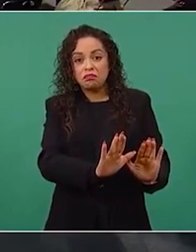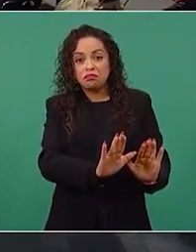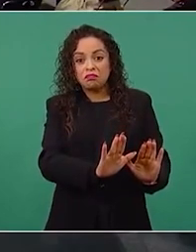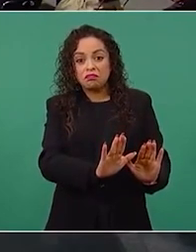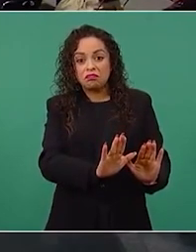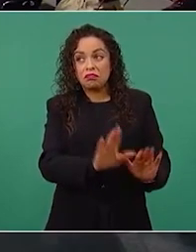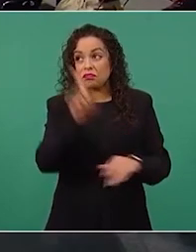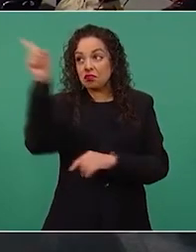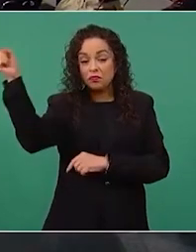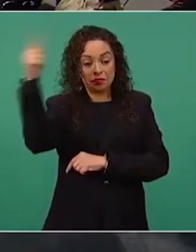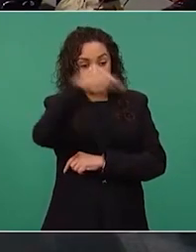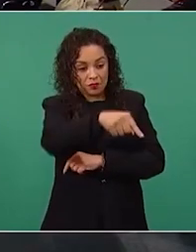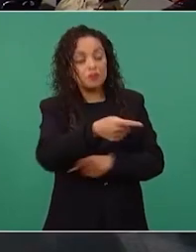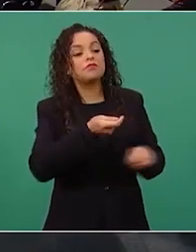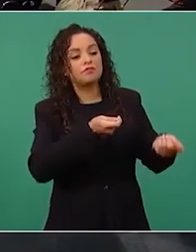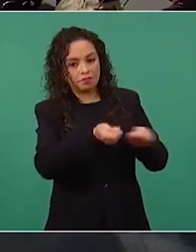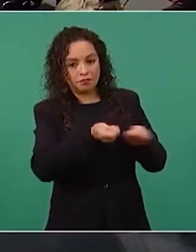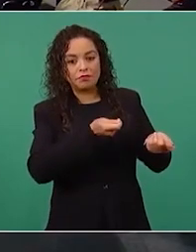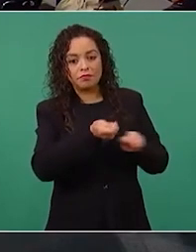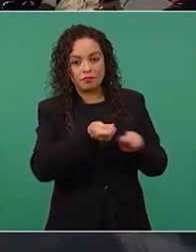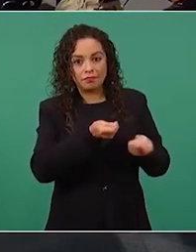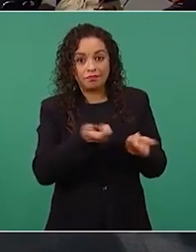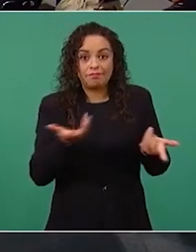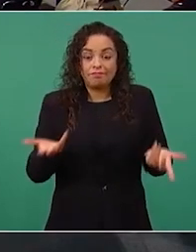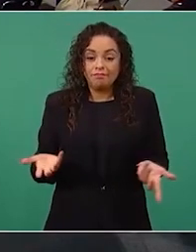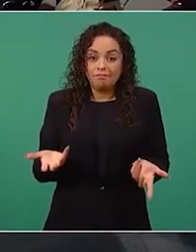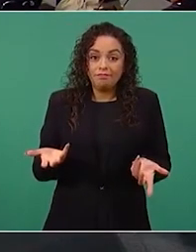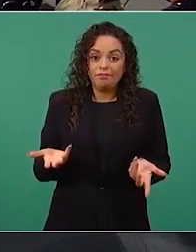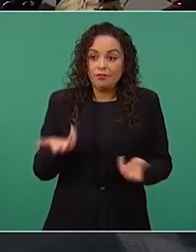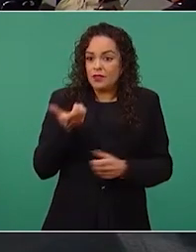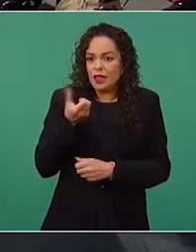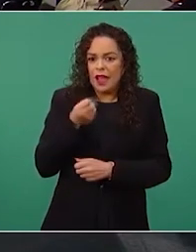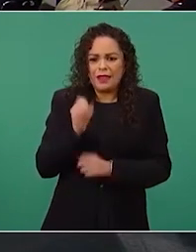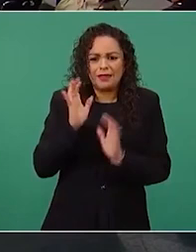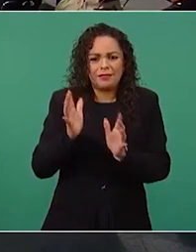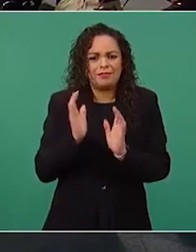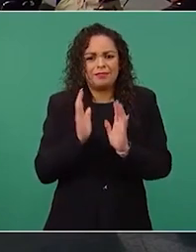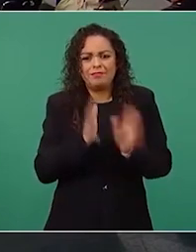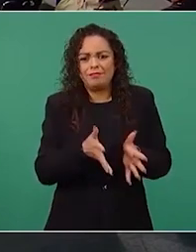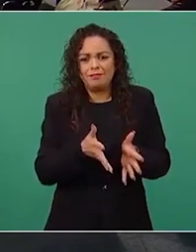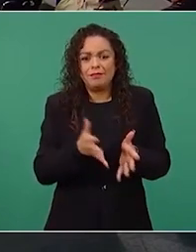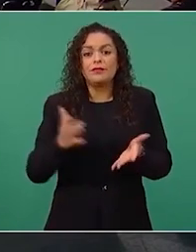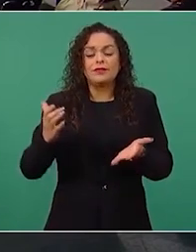que se llegue al gobierno y se gana al gobierno pero no se tiene poder